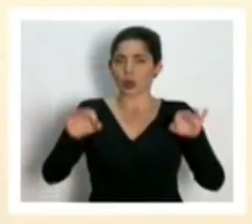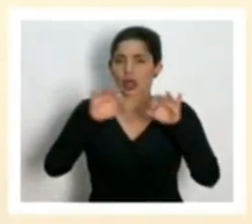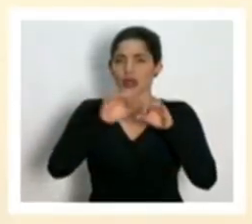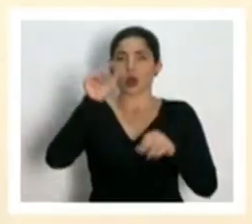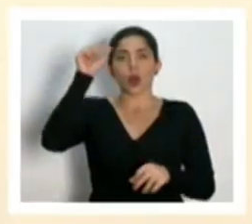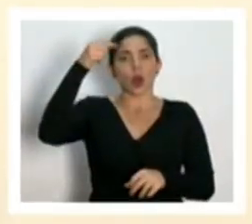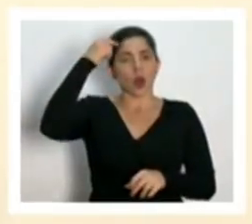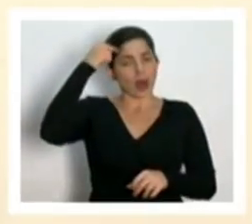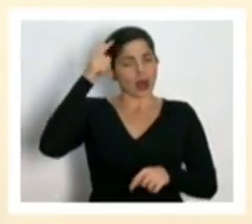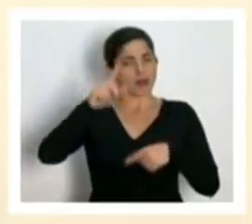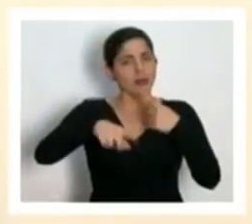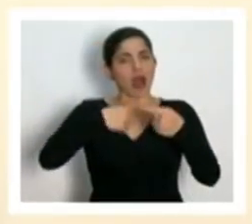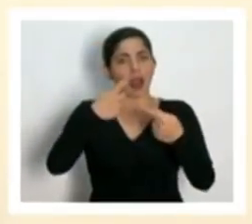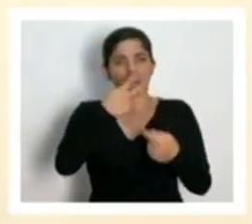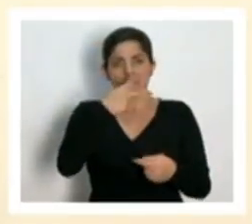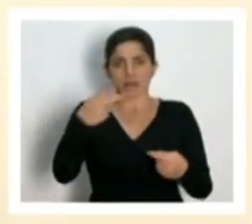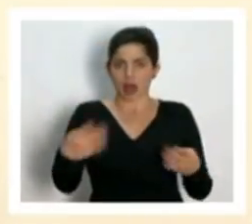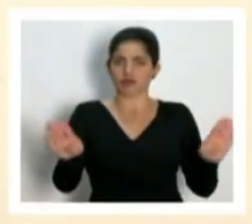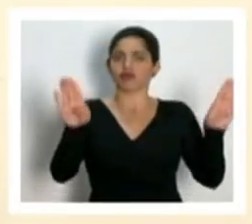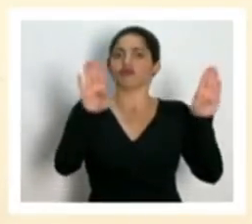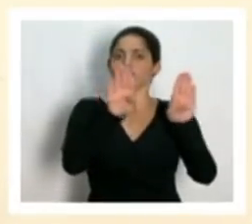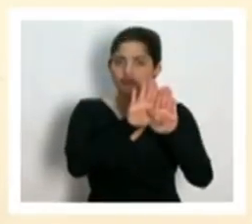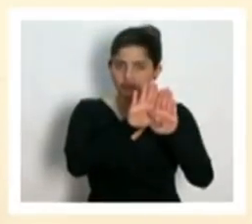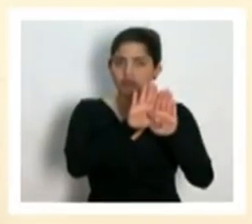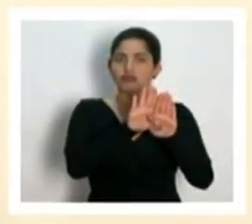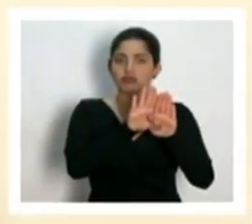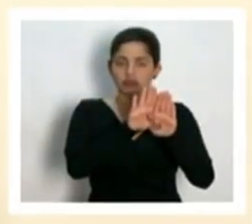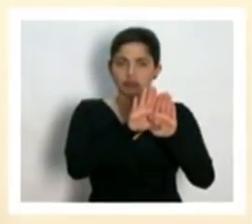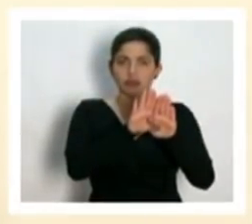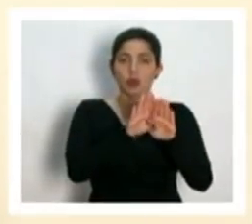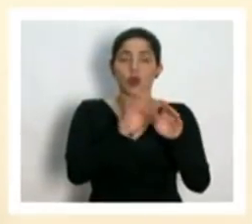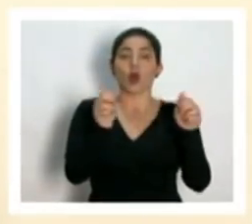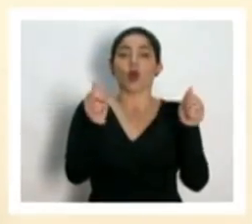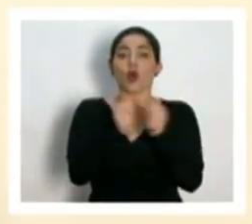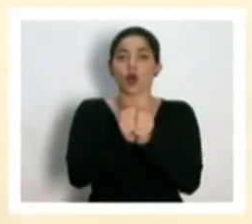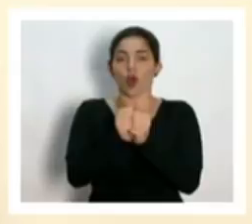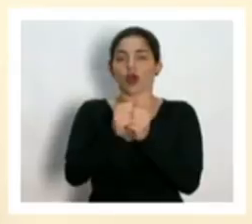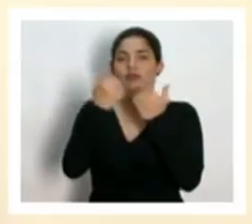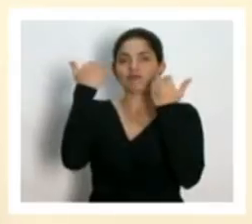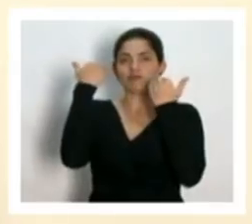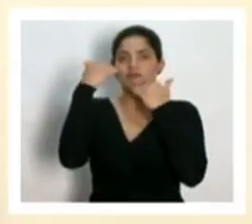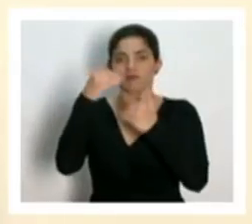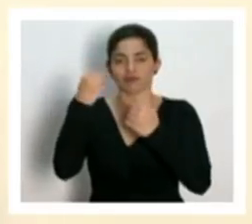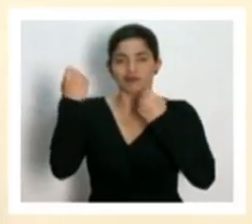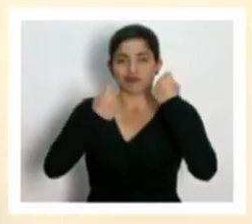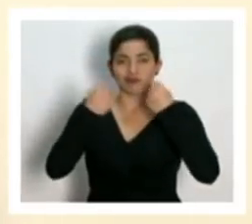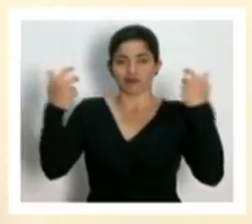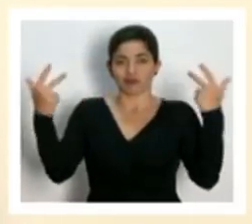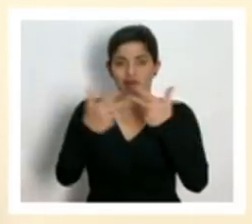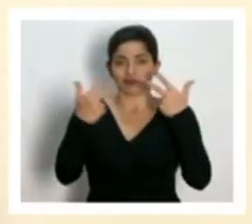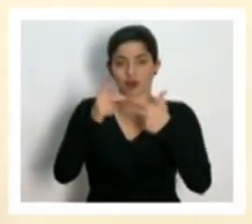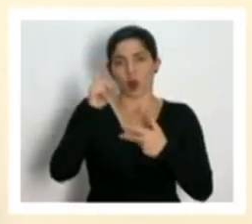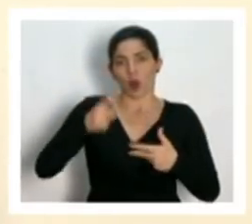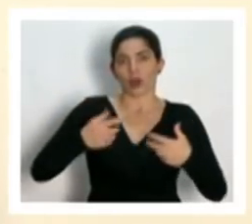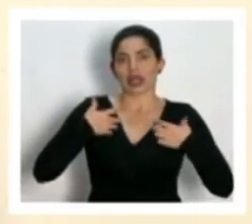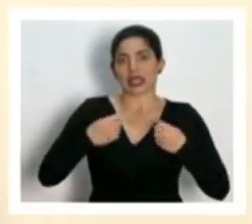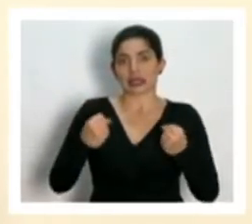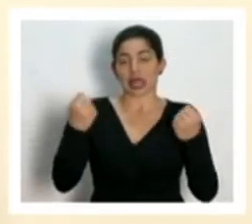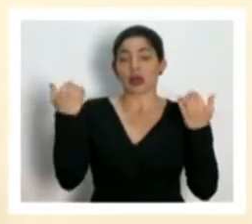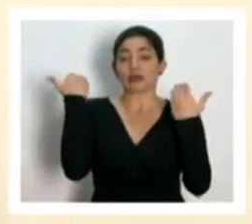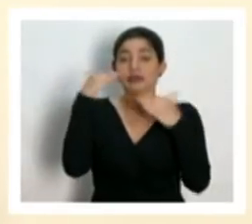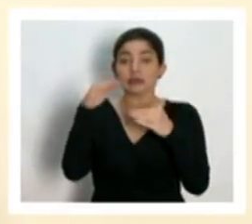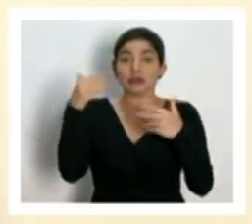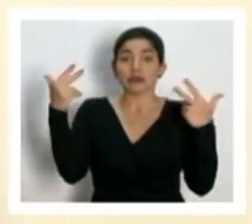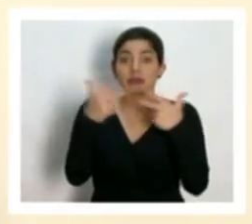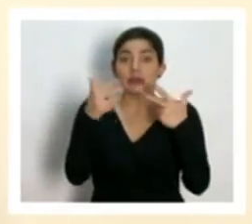gobierno avanzará con el cierre de playas efectivo con una restricción vehicular sanitaria a partir del día de mañana